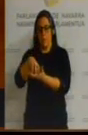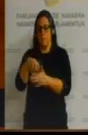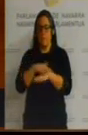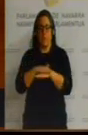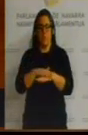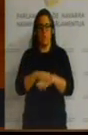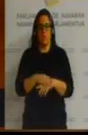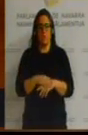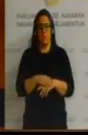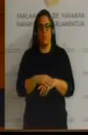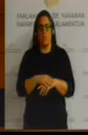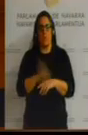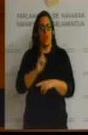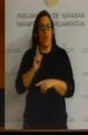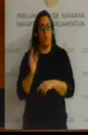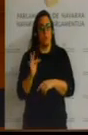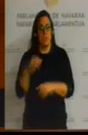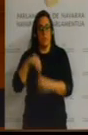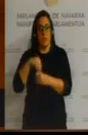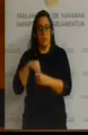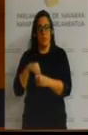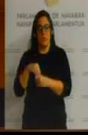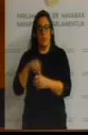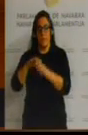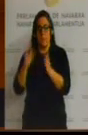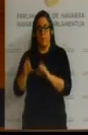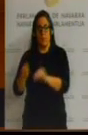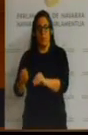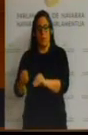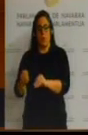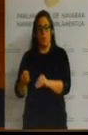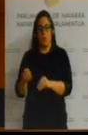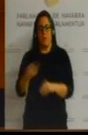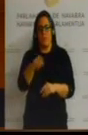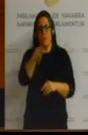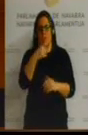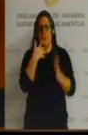lo no positivo del uso de esos pabellones, sino lo negativo de hacer un nuevo pabellón.